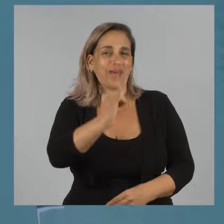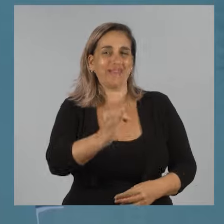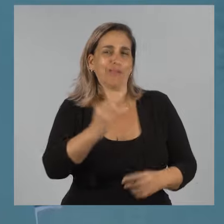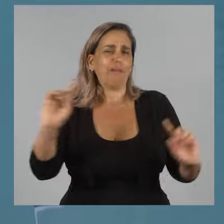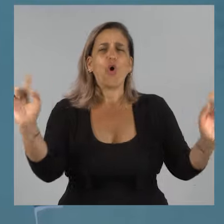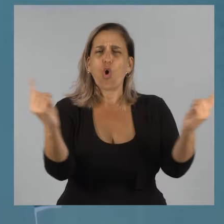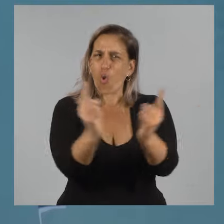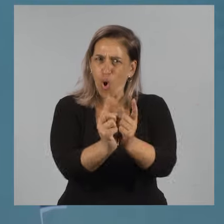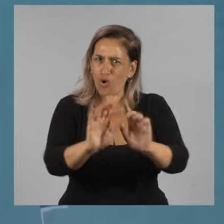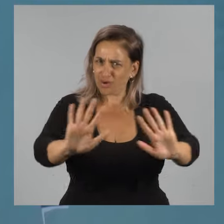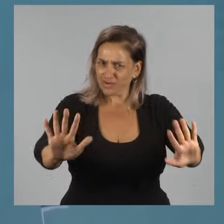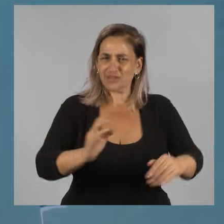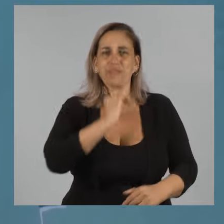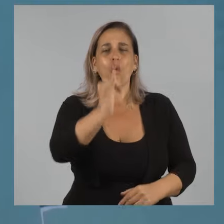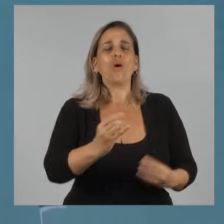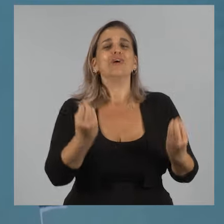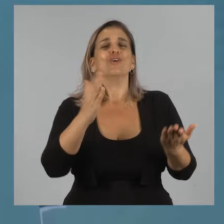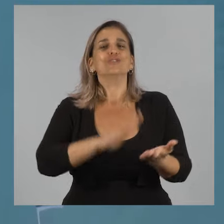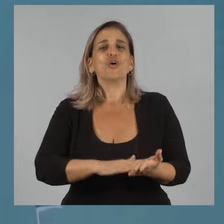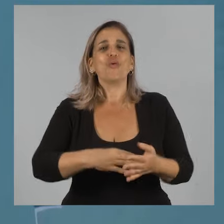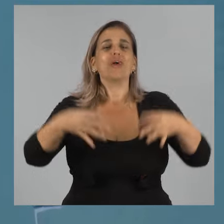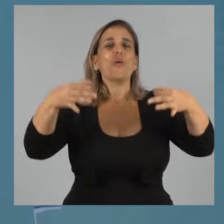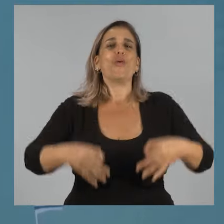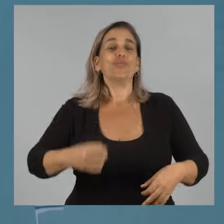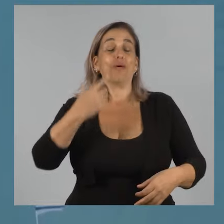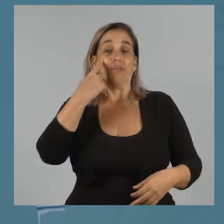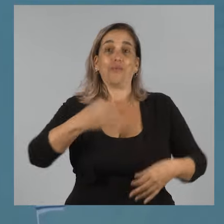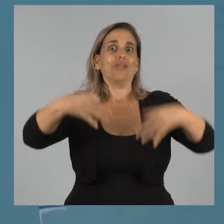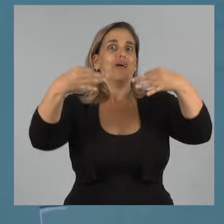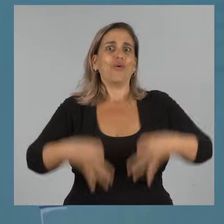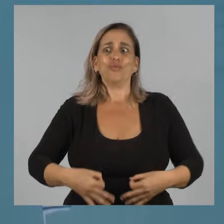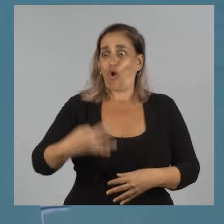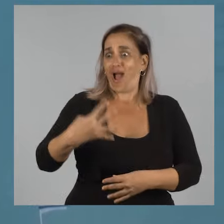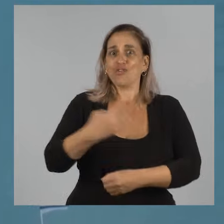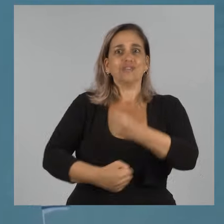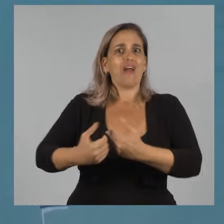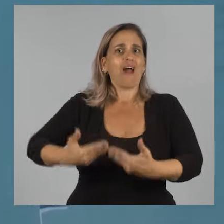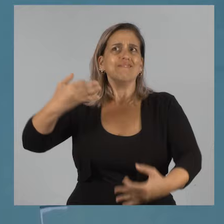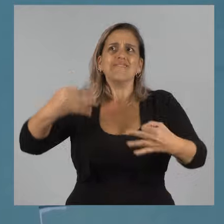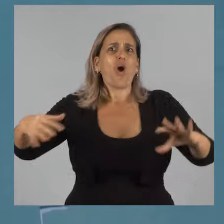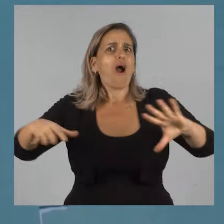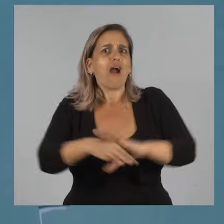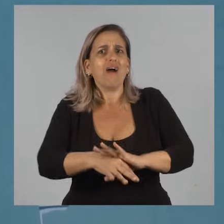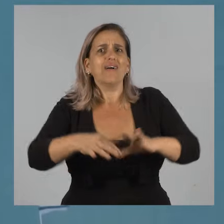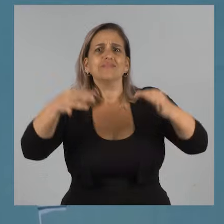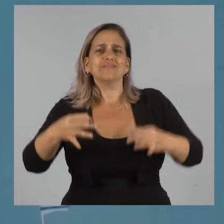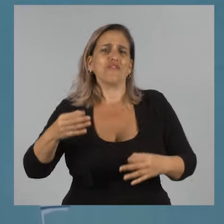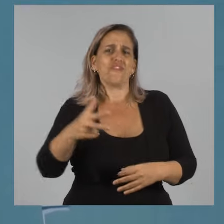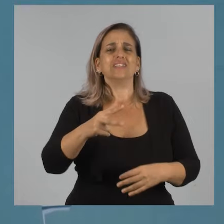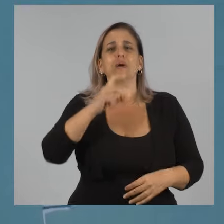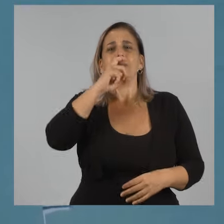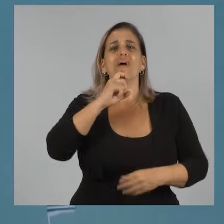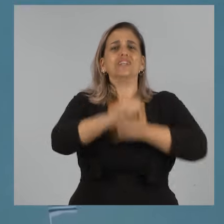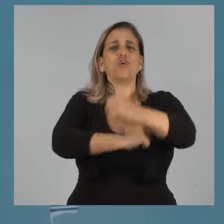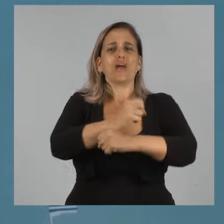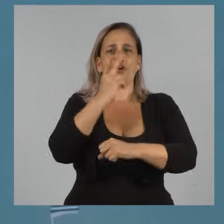hacer, le voy hacer breve, que me acabo de cuenta que fue exactamente hace 14 años. Exactamente hace 14 años,